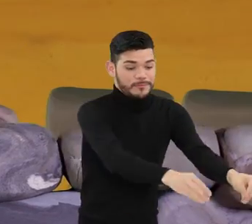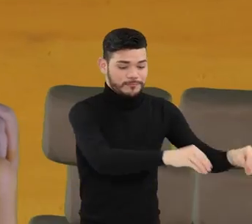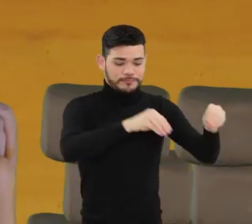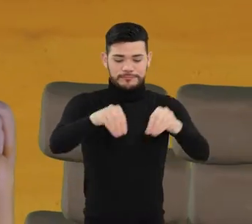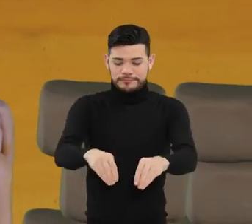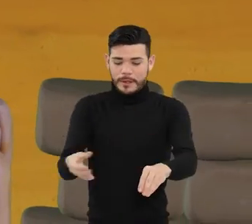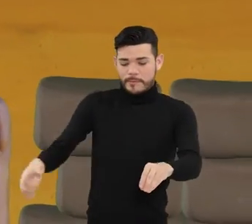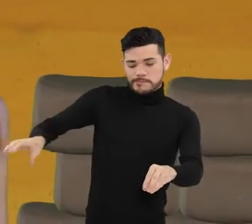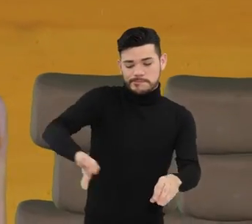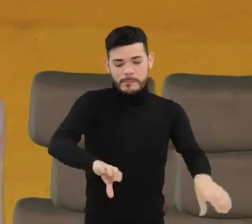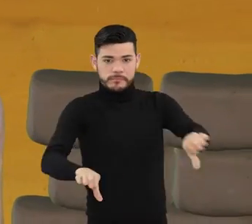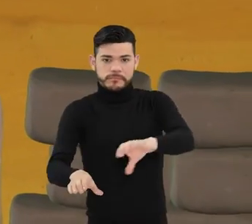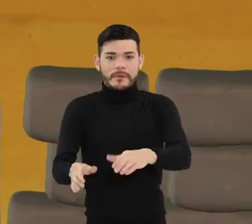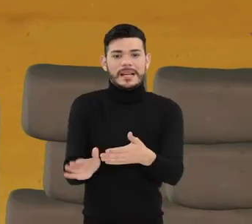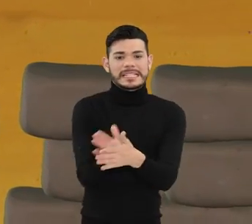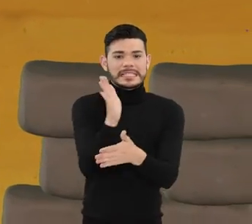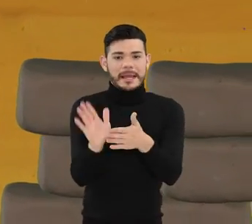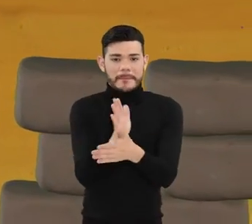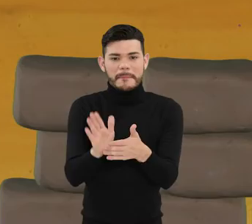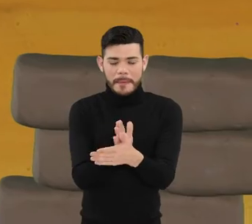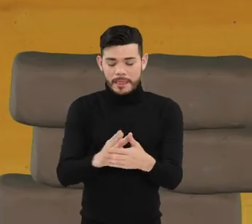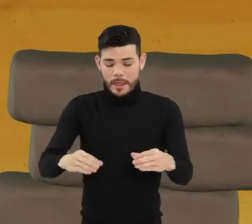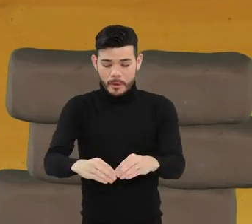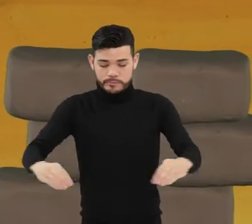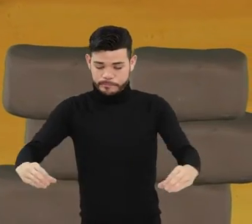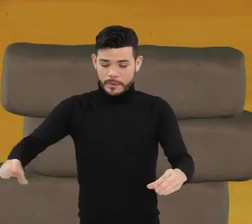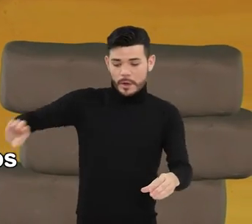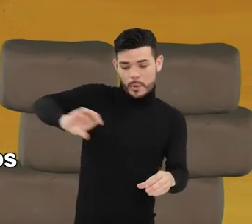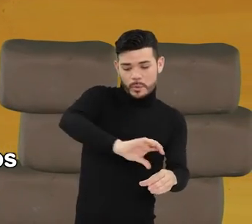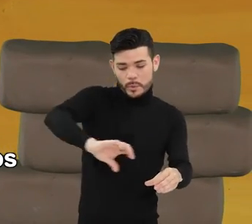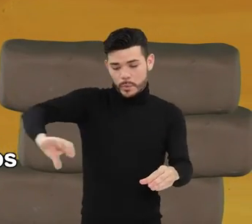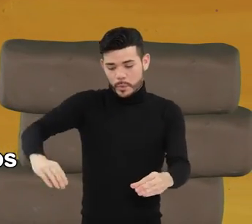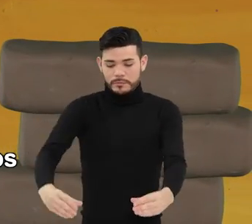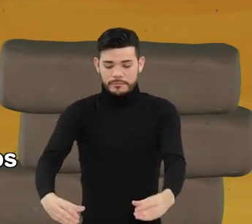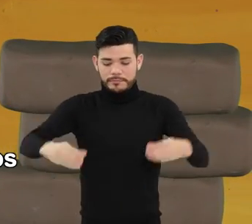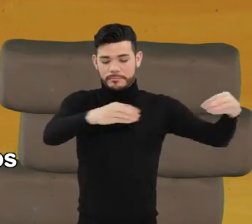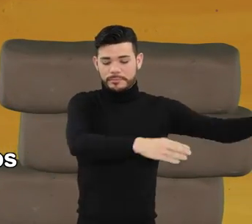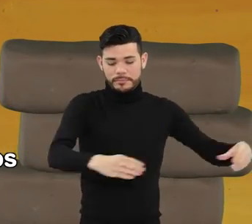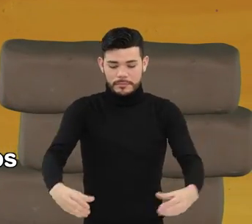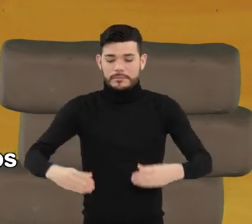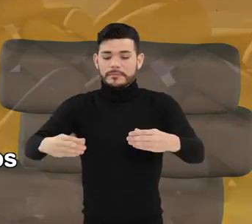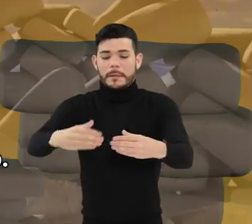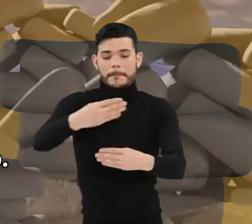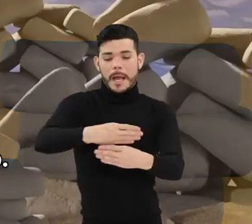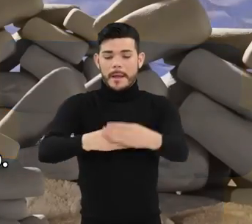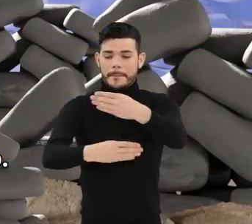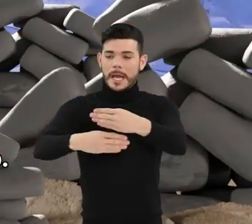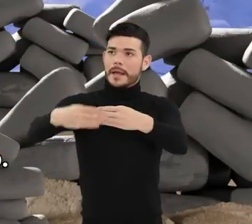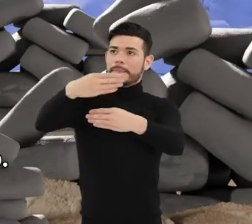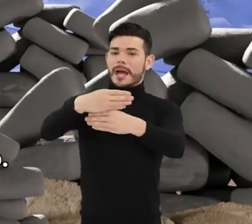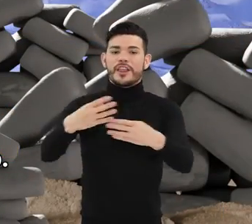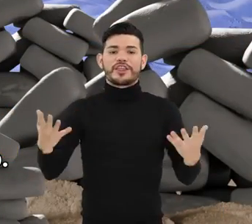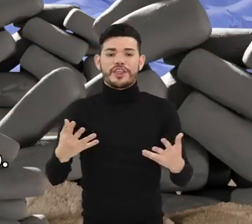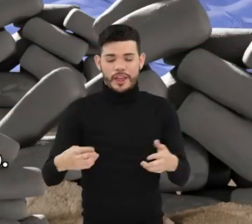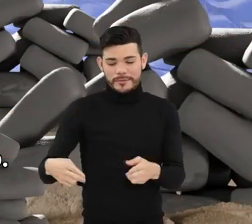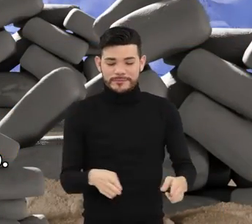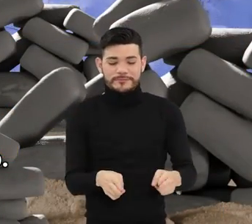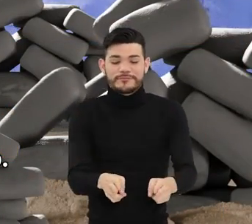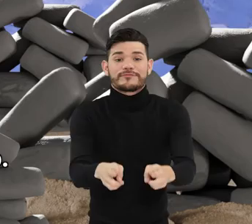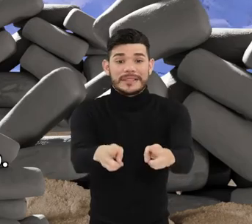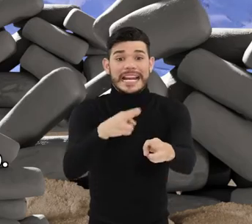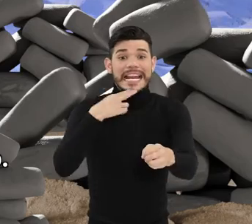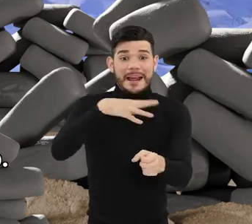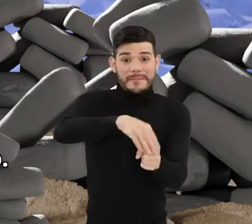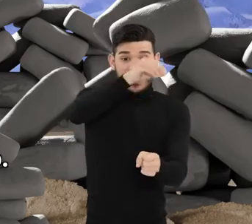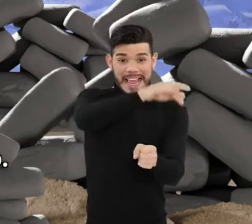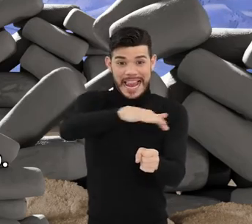El material extraído por los areneros es mezclado con cemento y vertido en moldes para formar ladrillos en las fábricas de este producto que